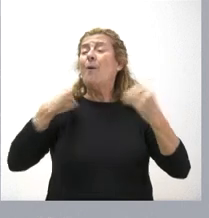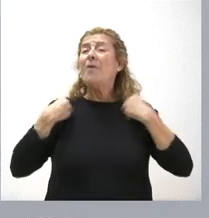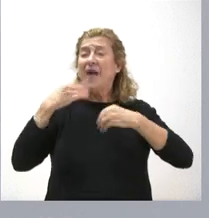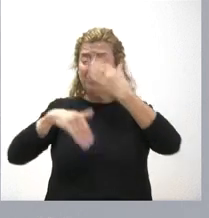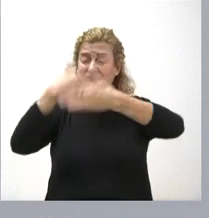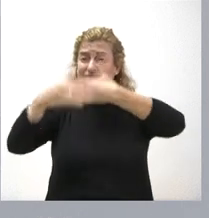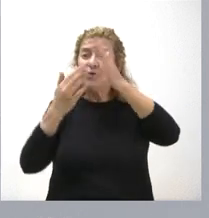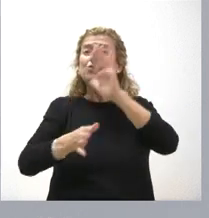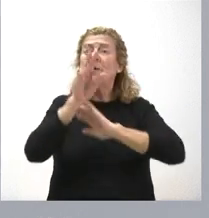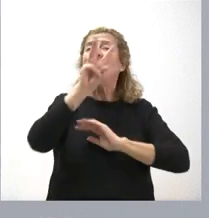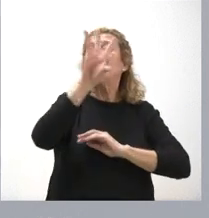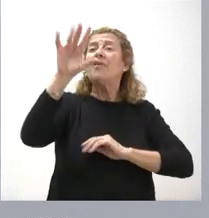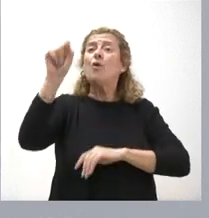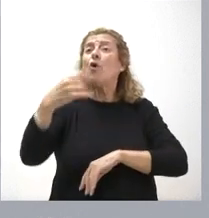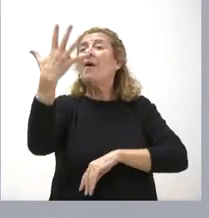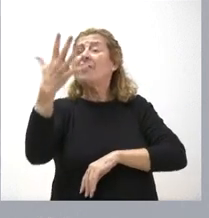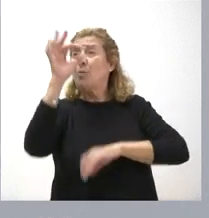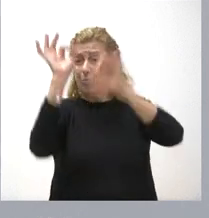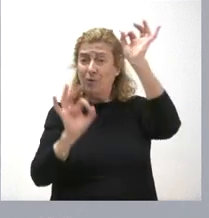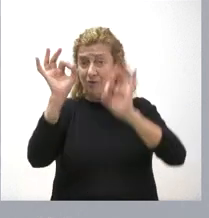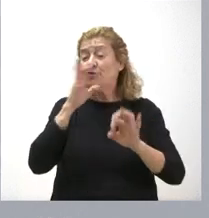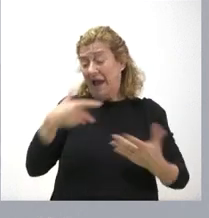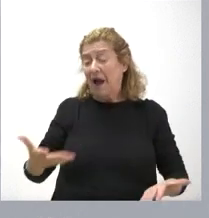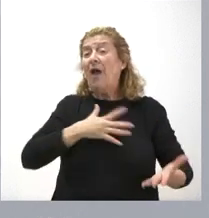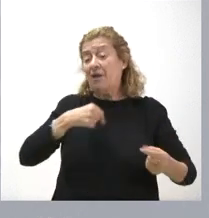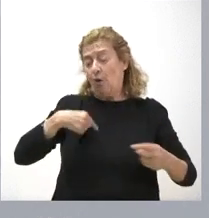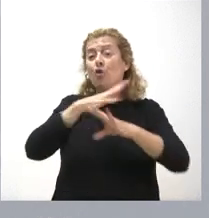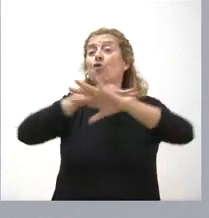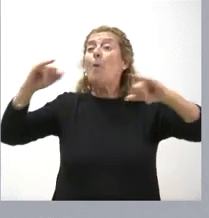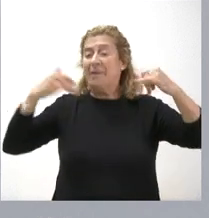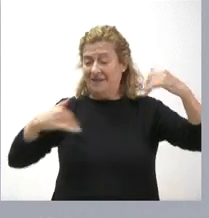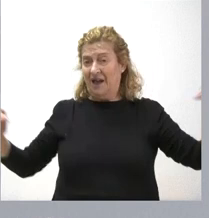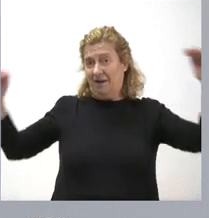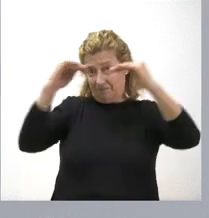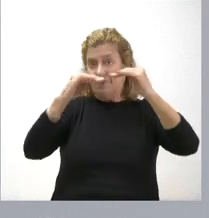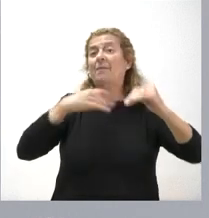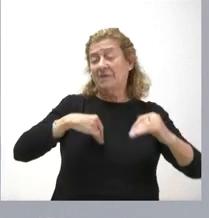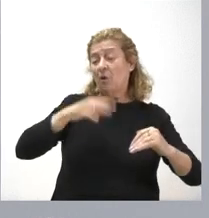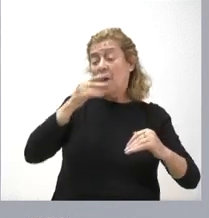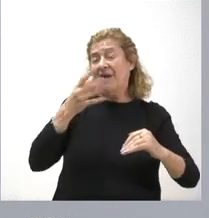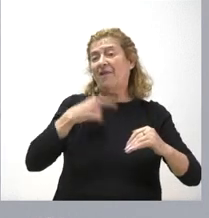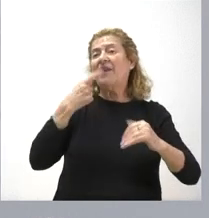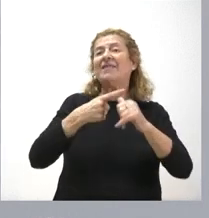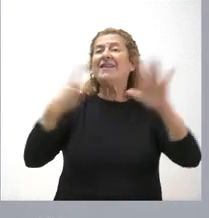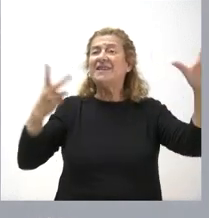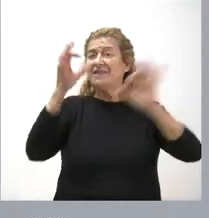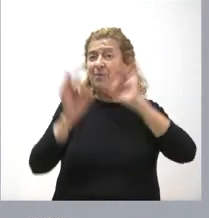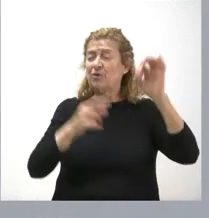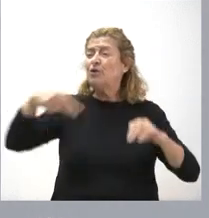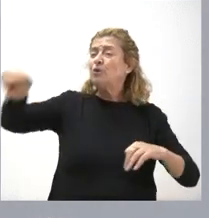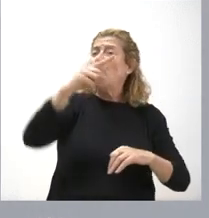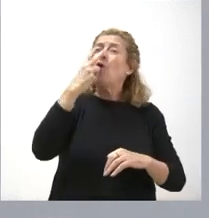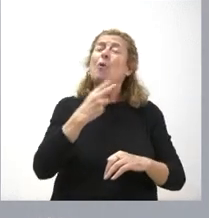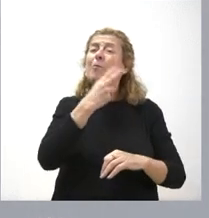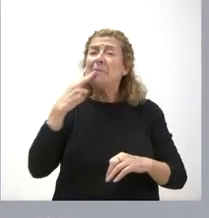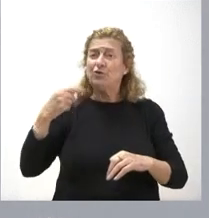35,5% y lo que hacemos ahora es compensar toda esa evolución con este incremento, que supone un 37%. Es un compromiso que recordarán ustedes que habíamos